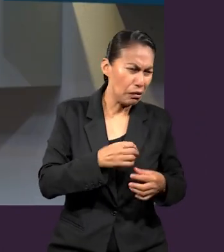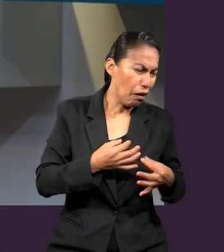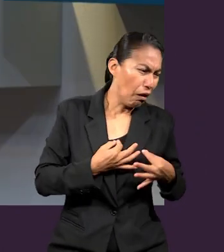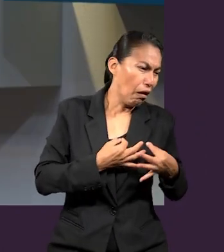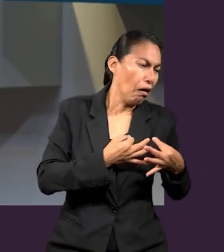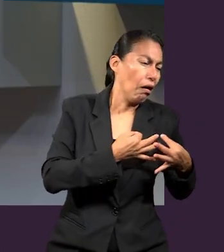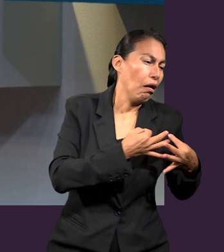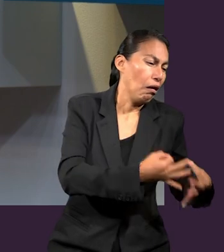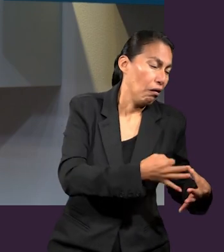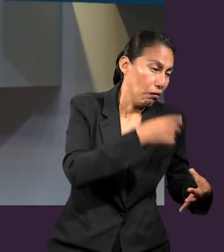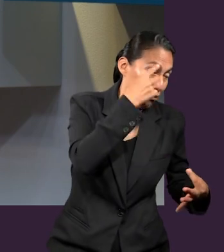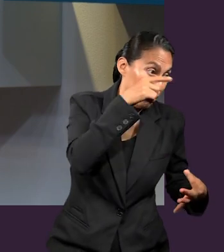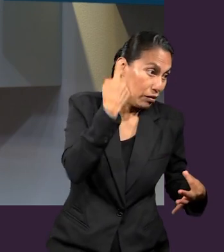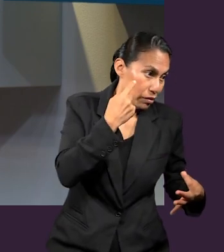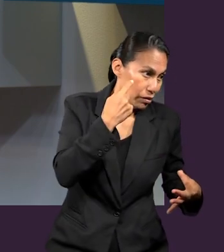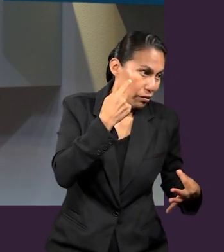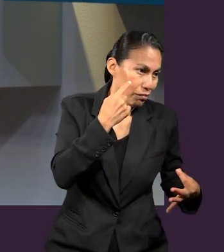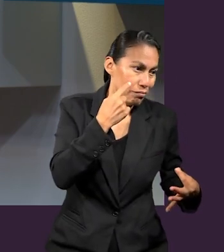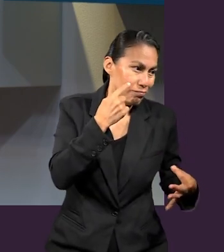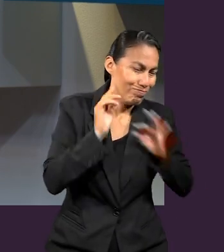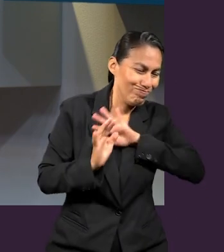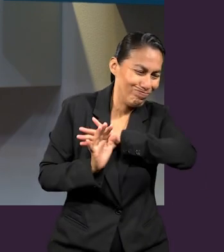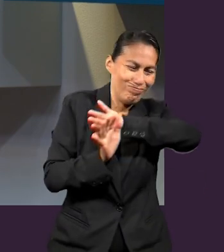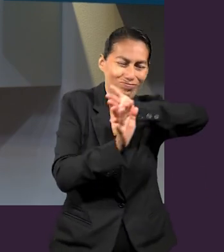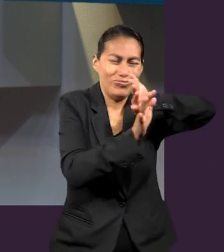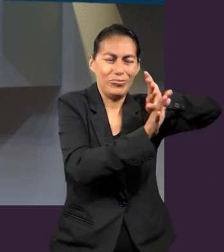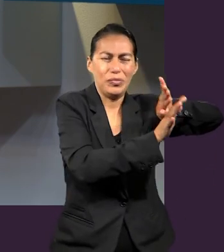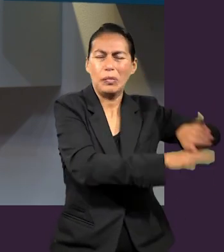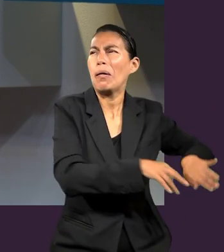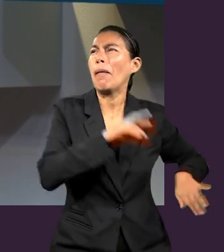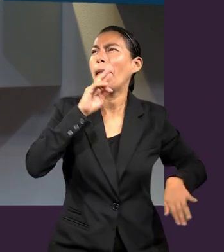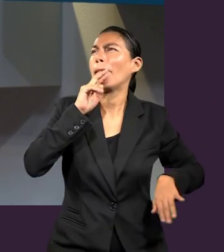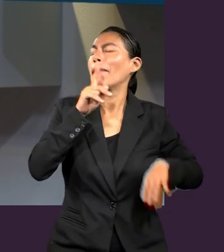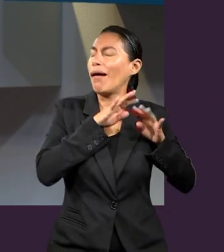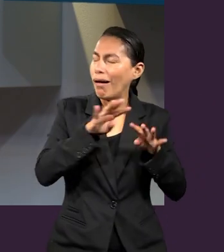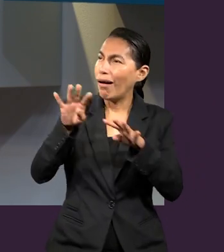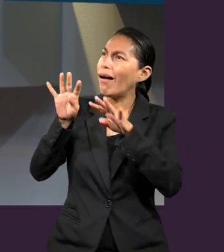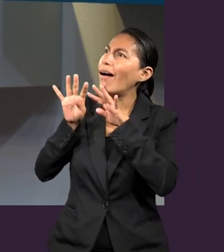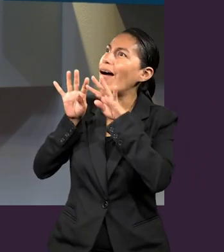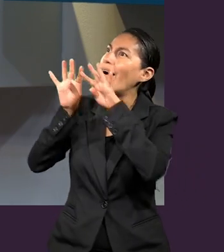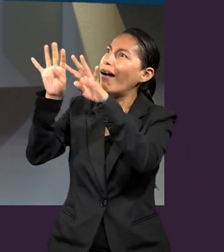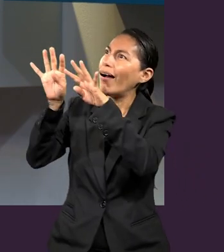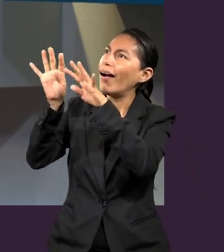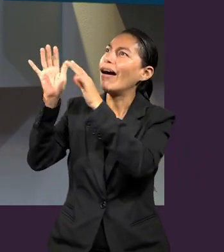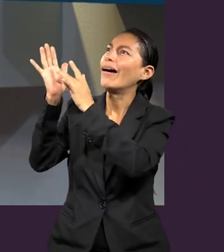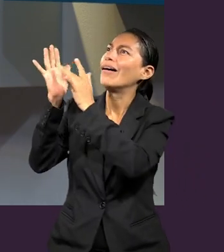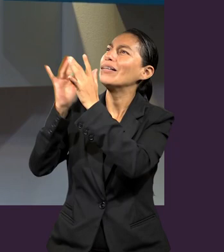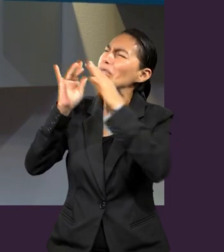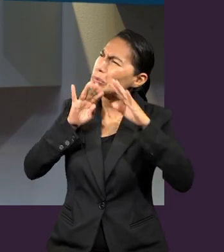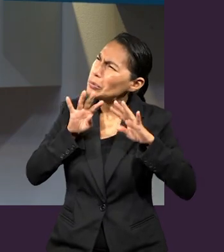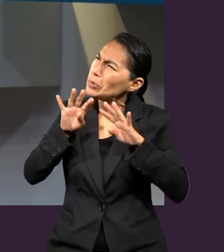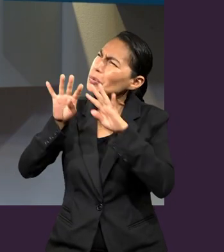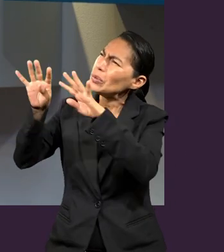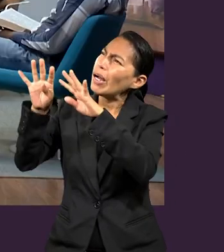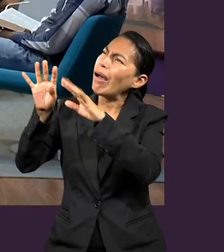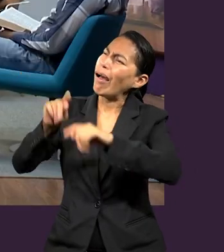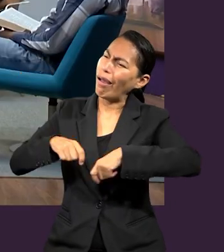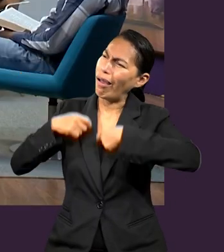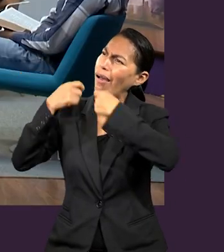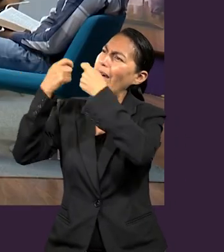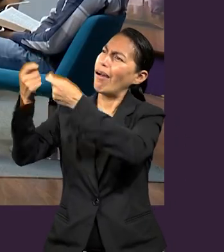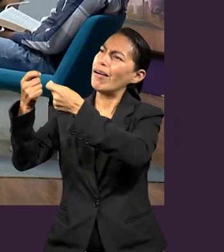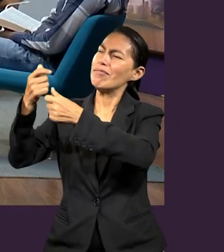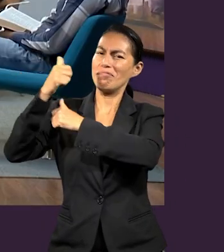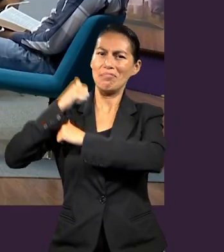tan fácilmente nos asedia y pongamos la mira en Jesús, un nuevo hombre. Me encanta eso. Así es.